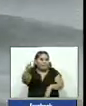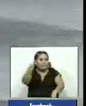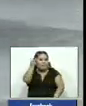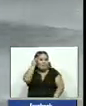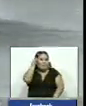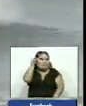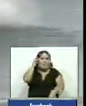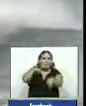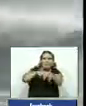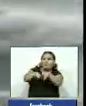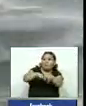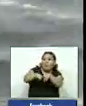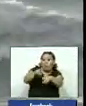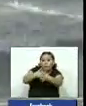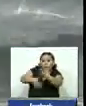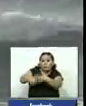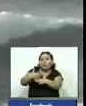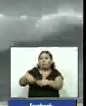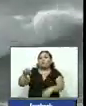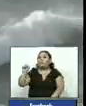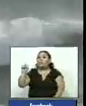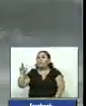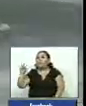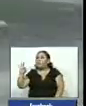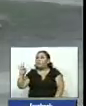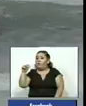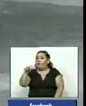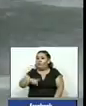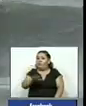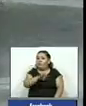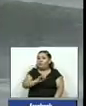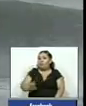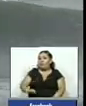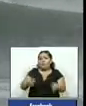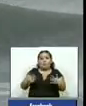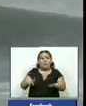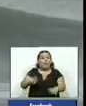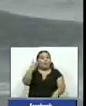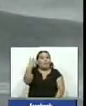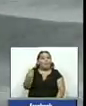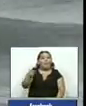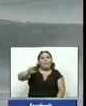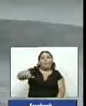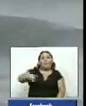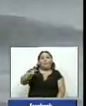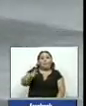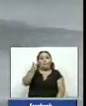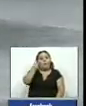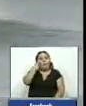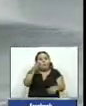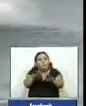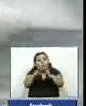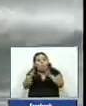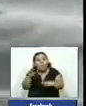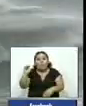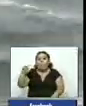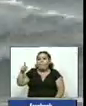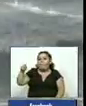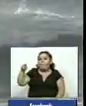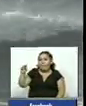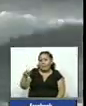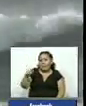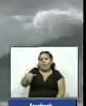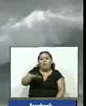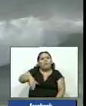campeonato de surf que se está disputando en El Salvador se disputó el tercer día de competencias en el Latin Pro Alas en el Tunco La